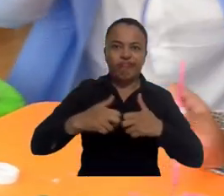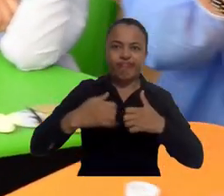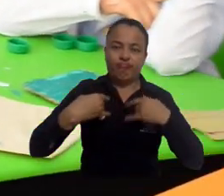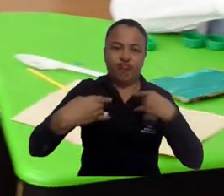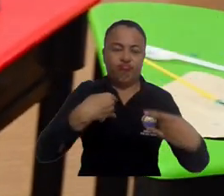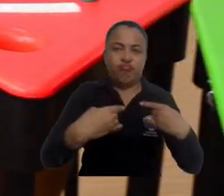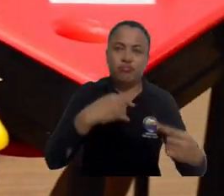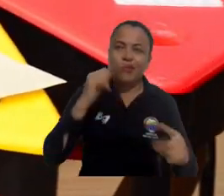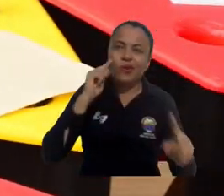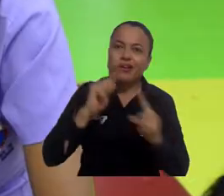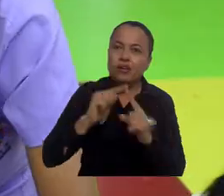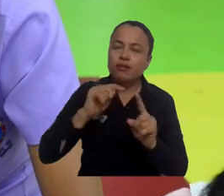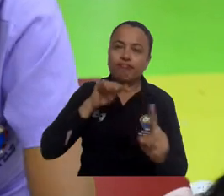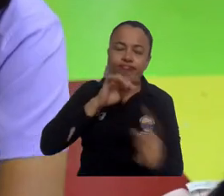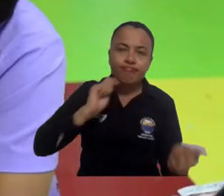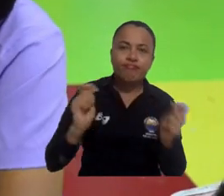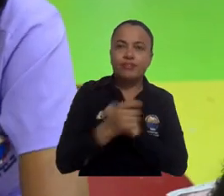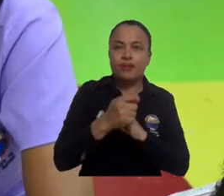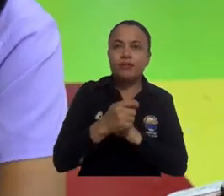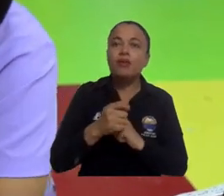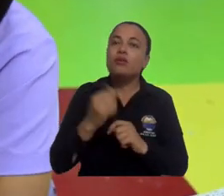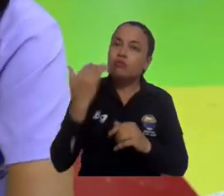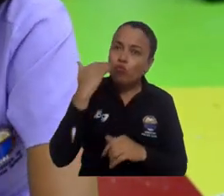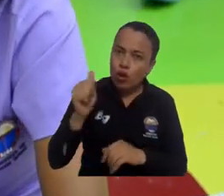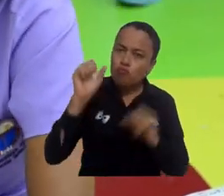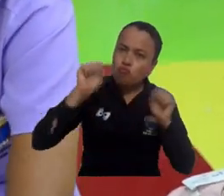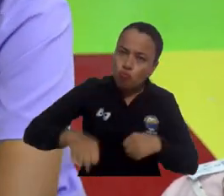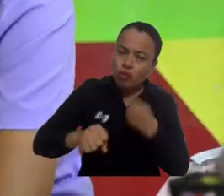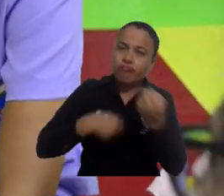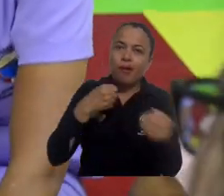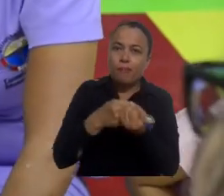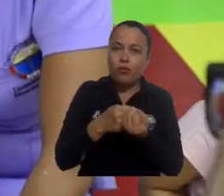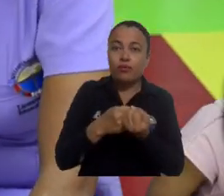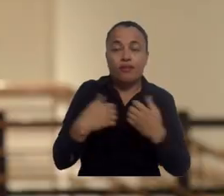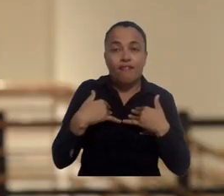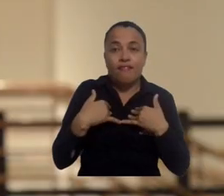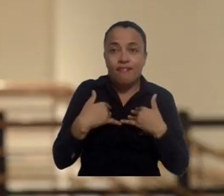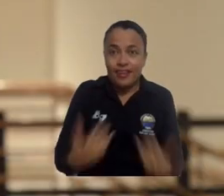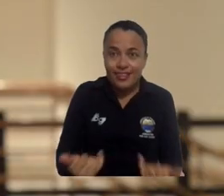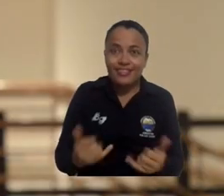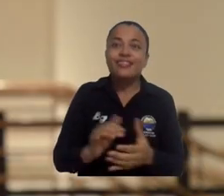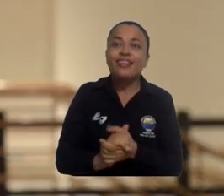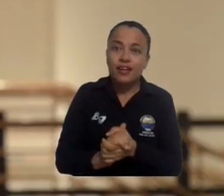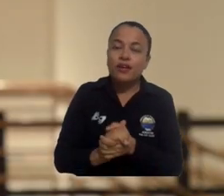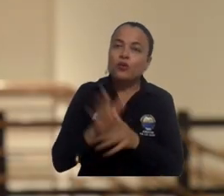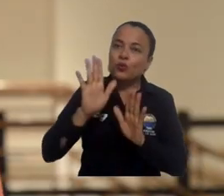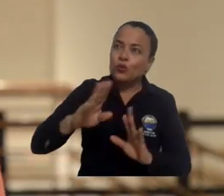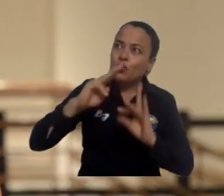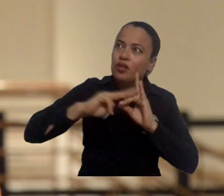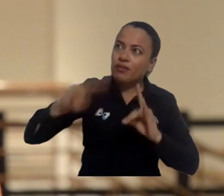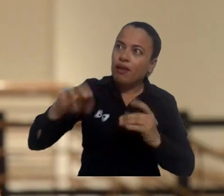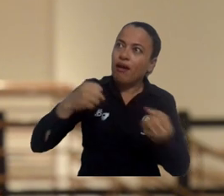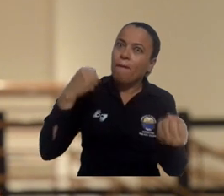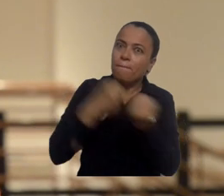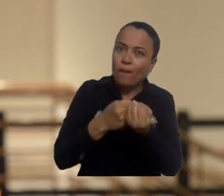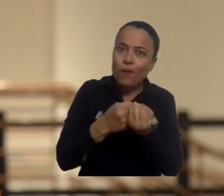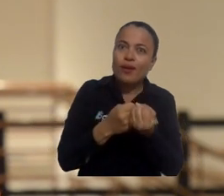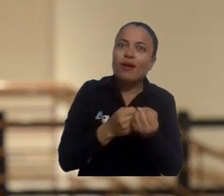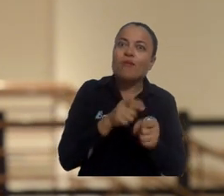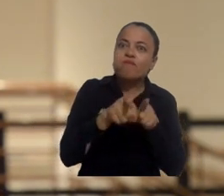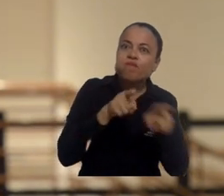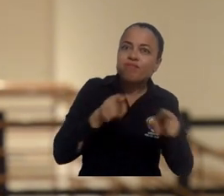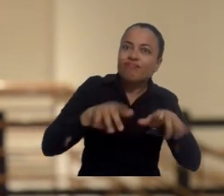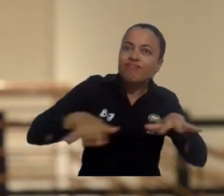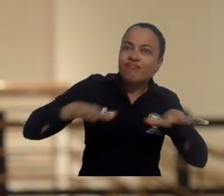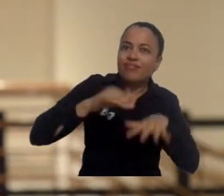energías de transformar eso, donde la mujer sí pueda tener el apoyo. Estoy muy de encontrar una universidad que